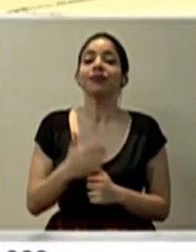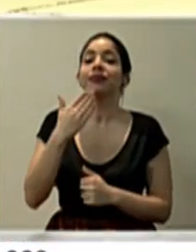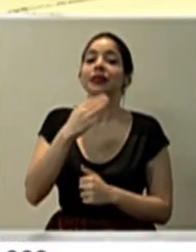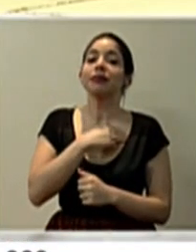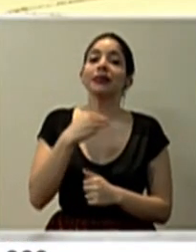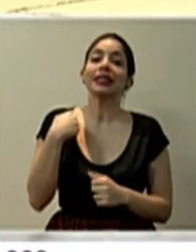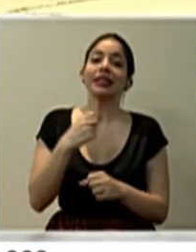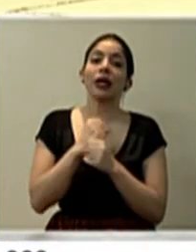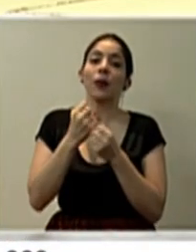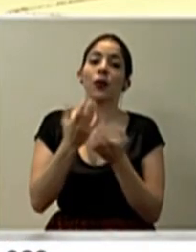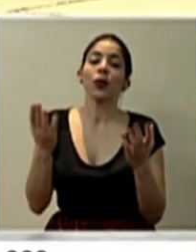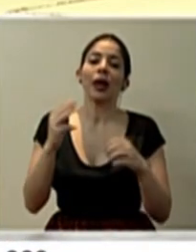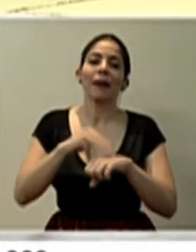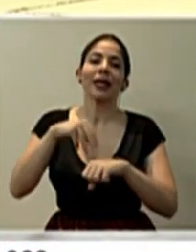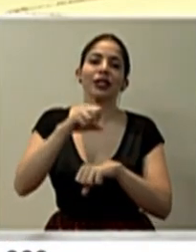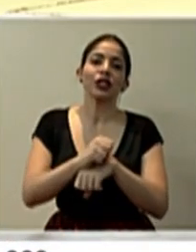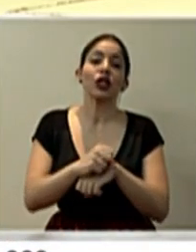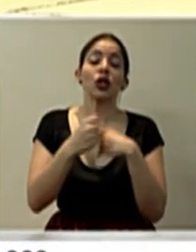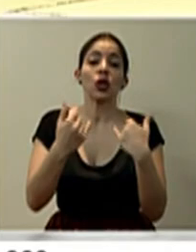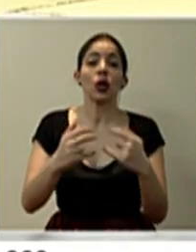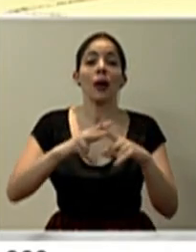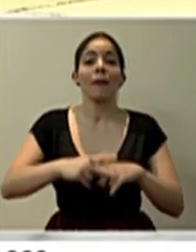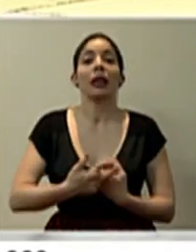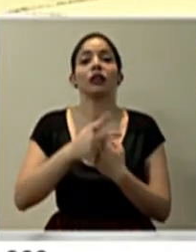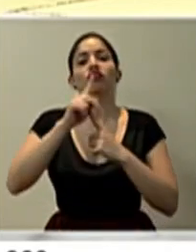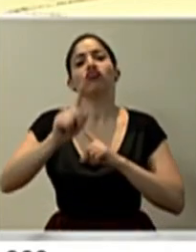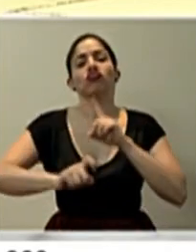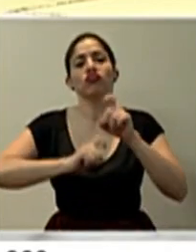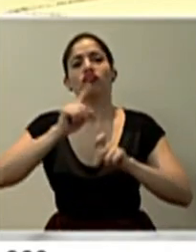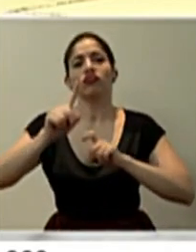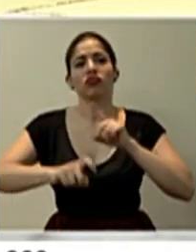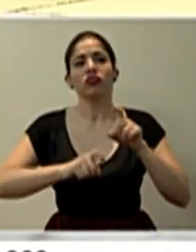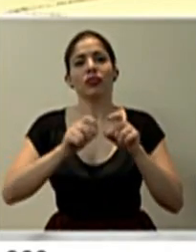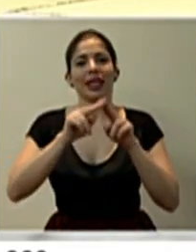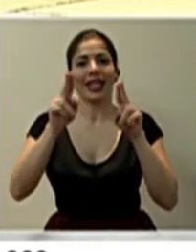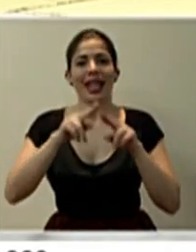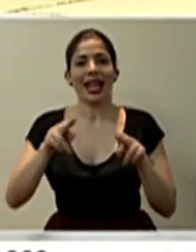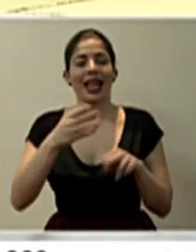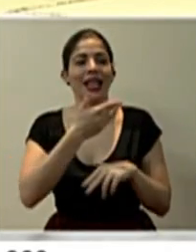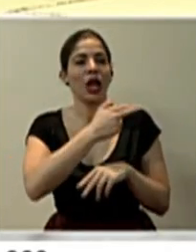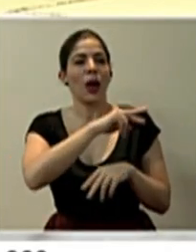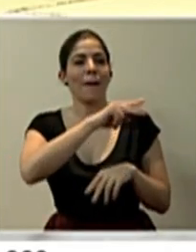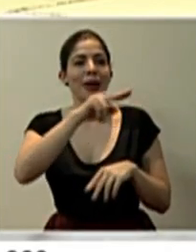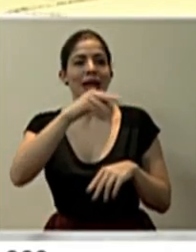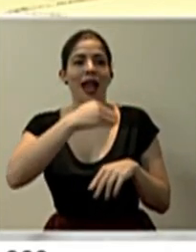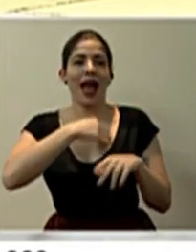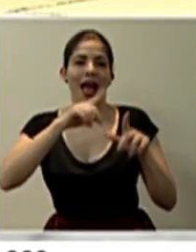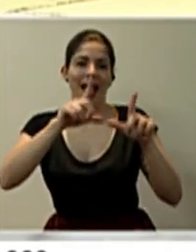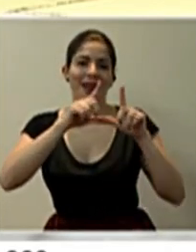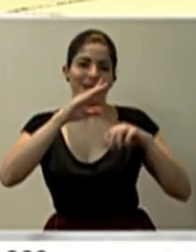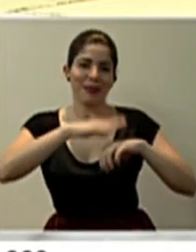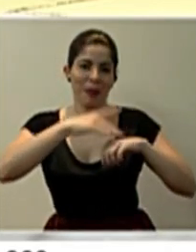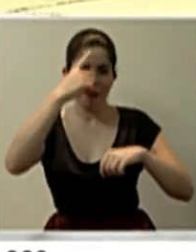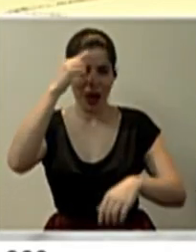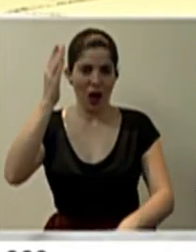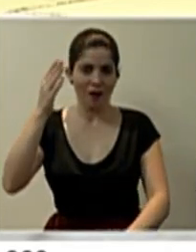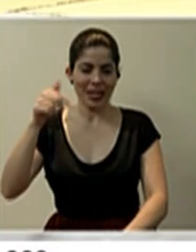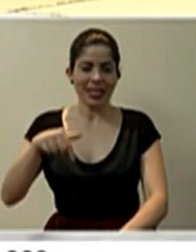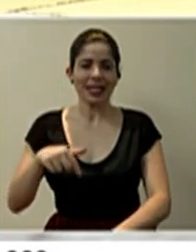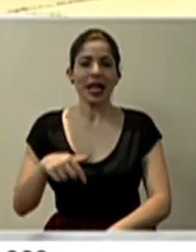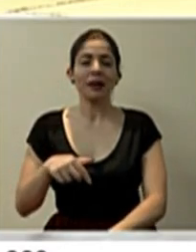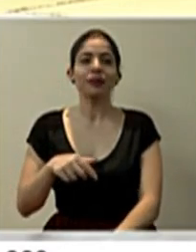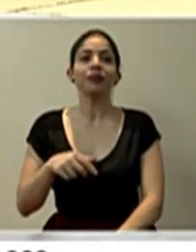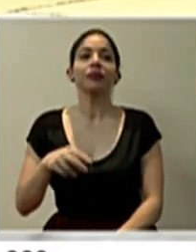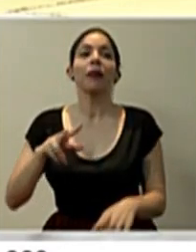de Seguridad Pública, Michael Soto. Iniciamos con el periodo de consultas vía digital de los colegas acreditados para la conferencia de prensa.